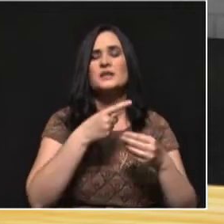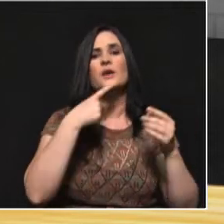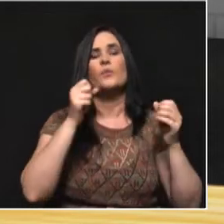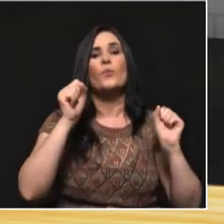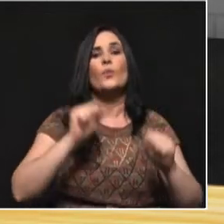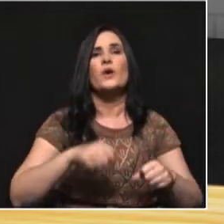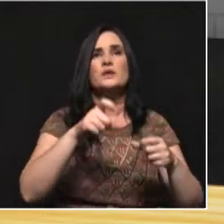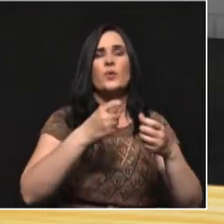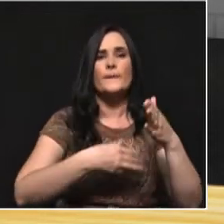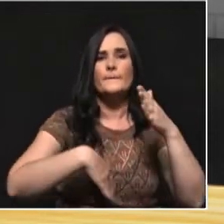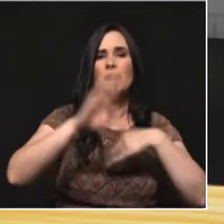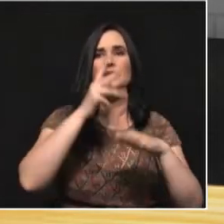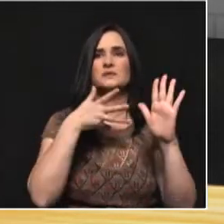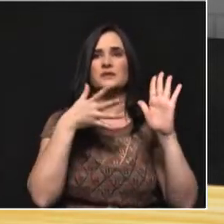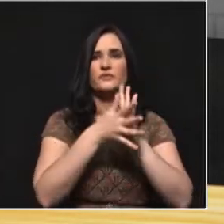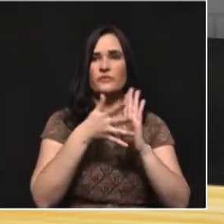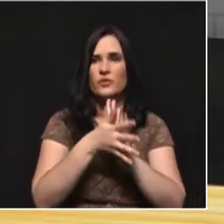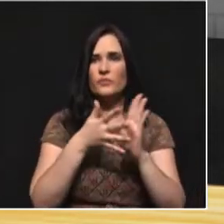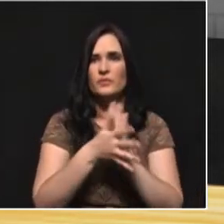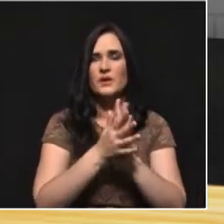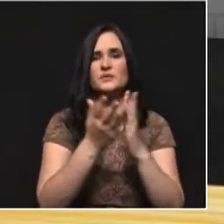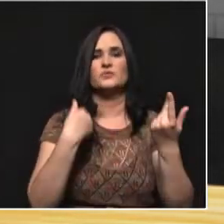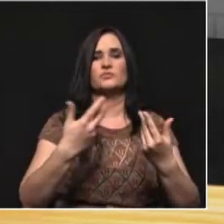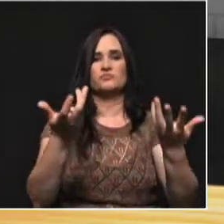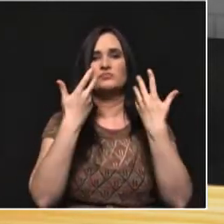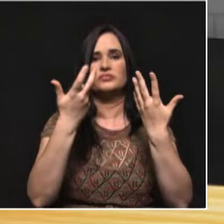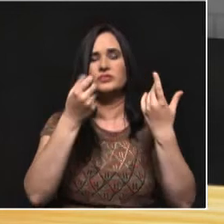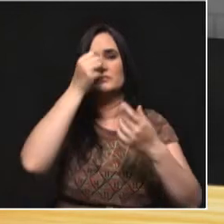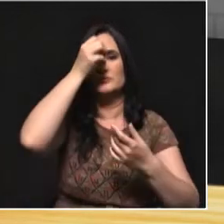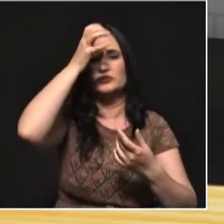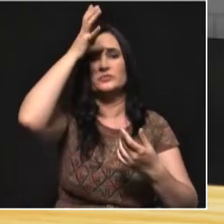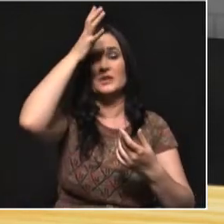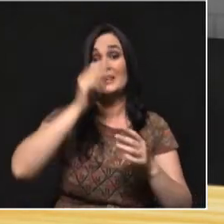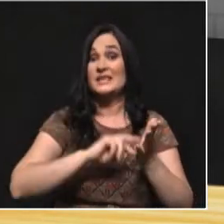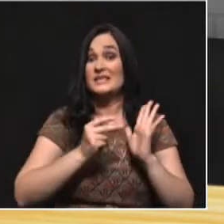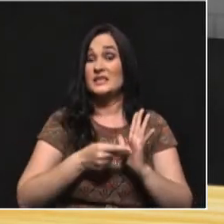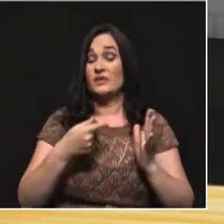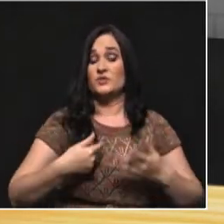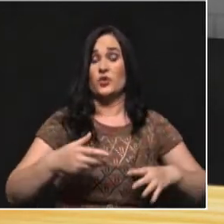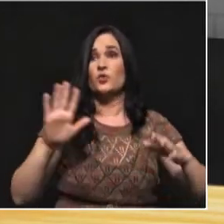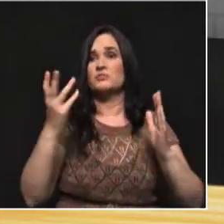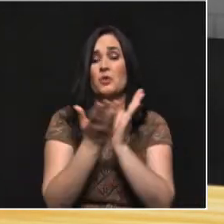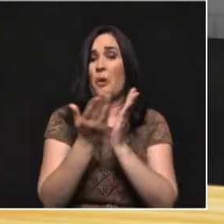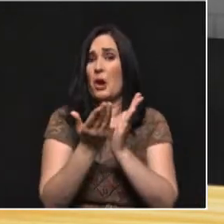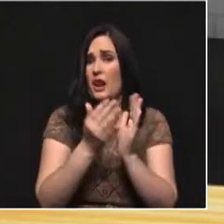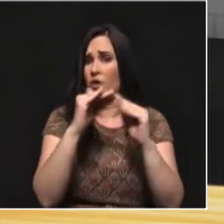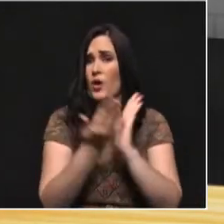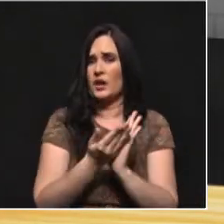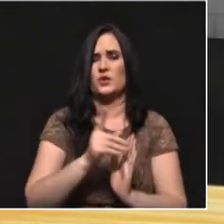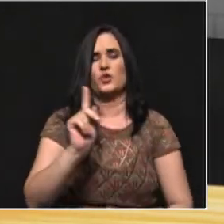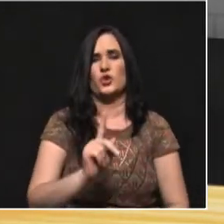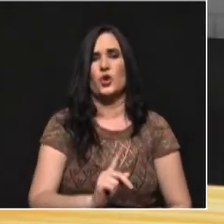capacidad de informarse y una capacidad de educarse. No la educación en sentido formal, sino que el ciudadano